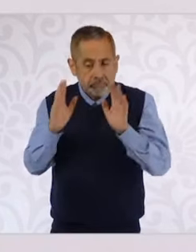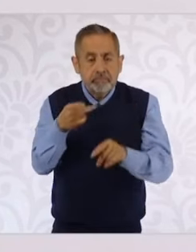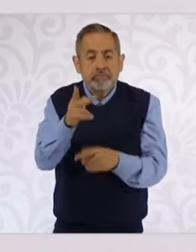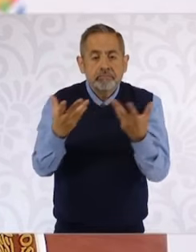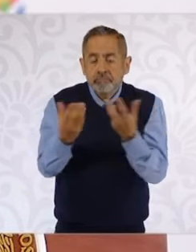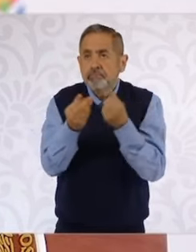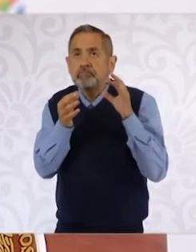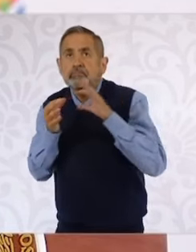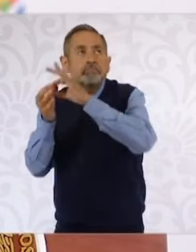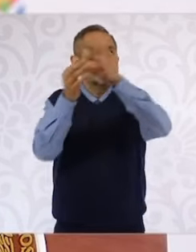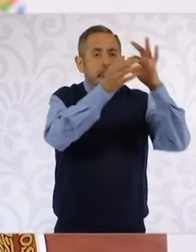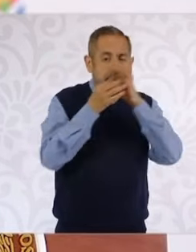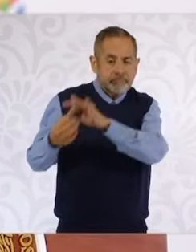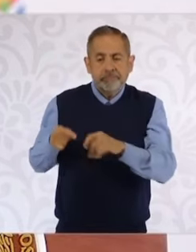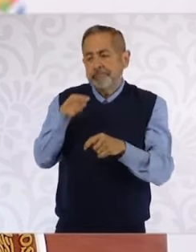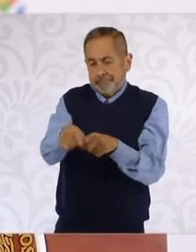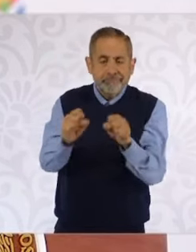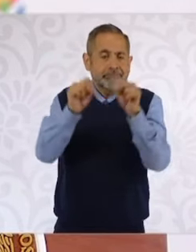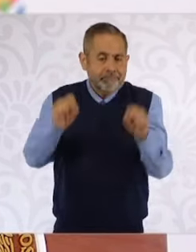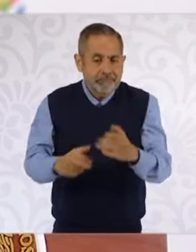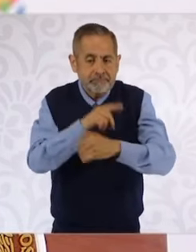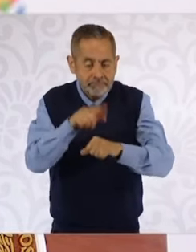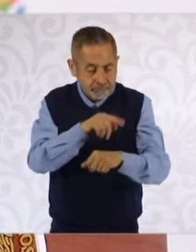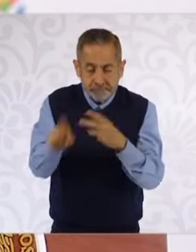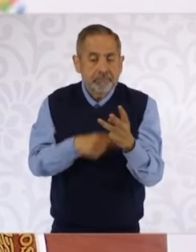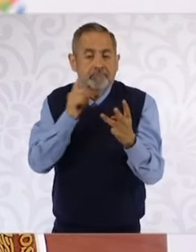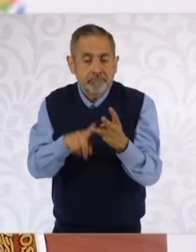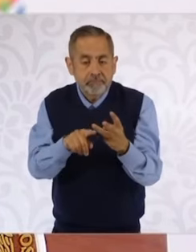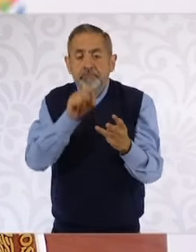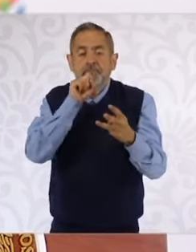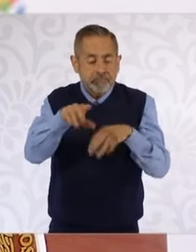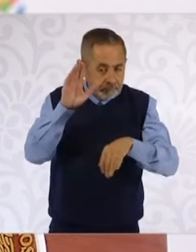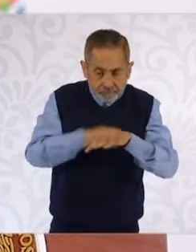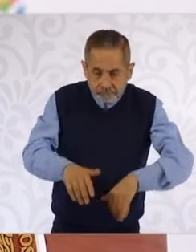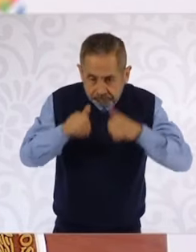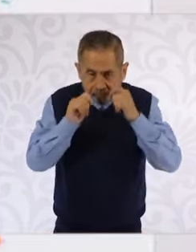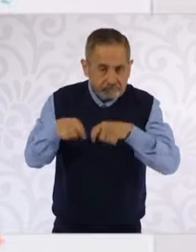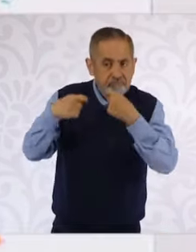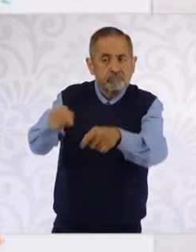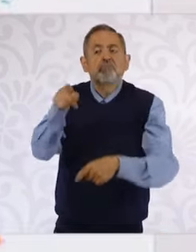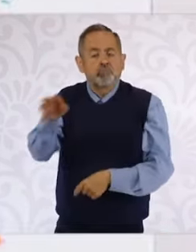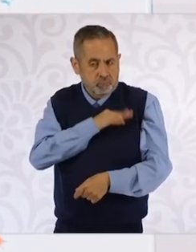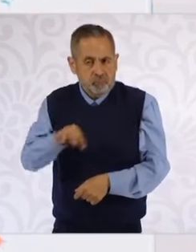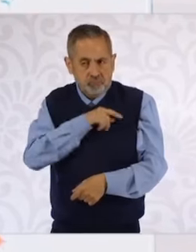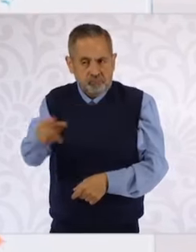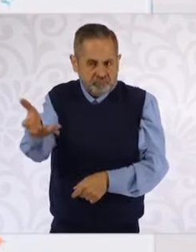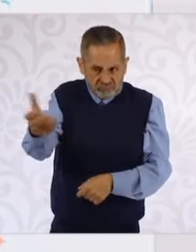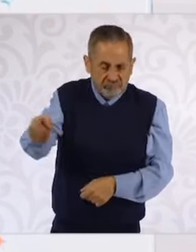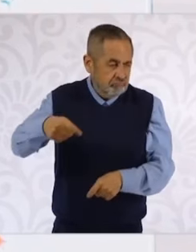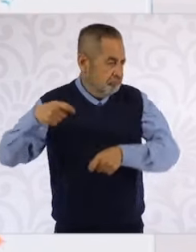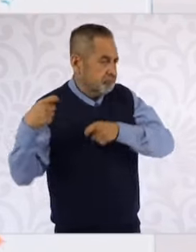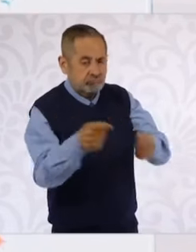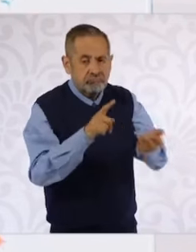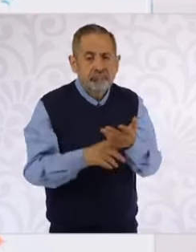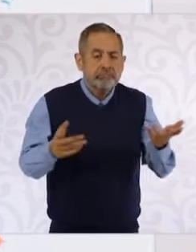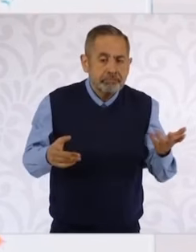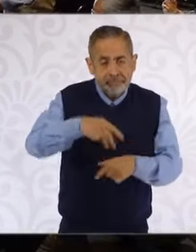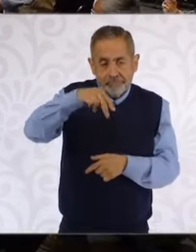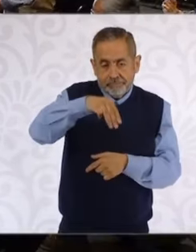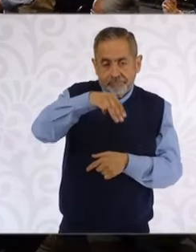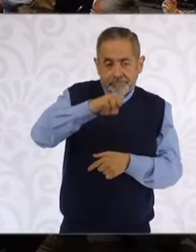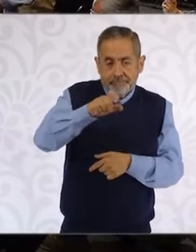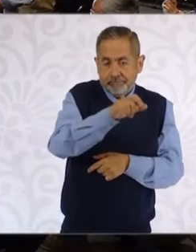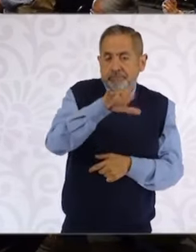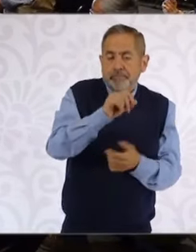colaborar en este sistema nacional. Y la otra también es darle mayores atribuciones al secretariado y fortalecer Plataforma México.